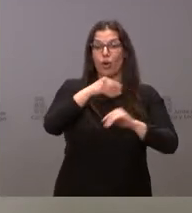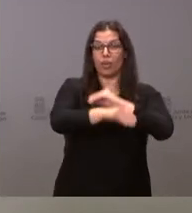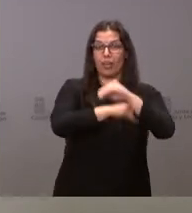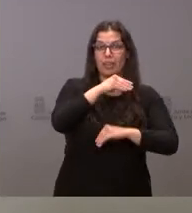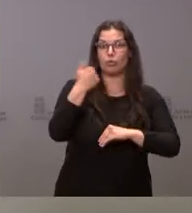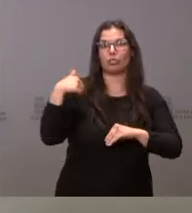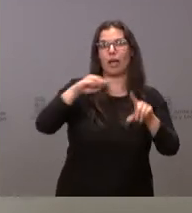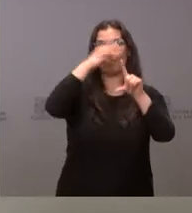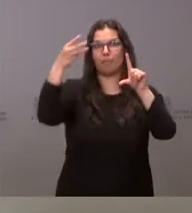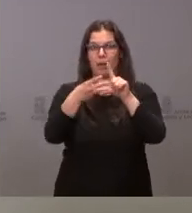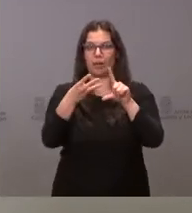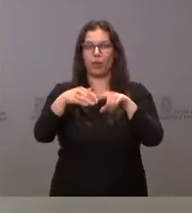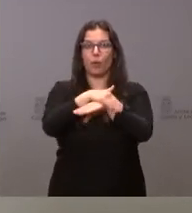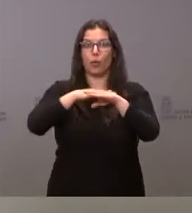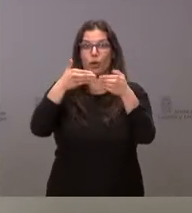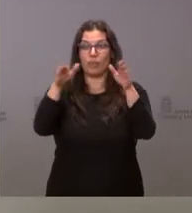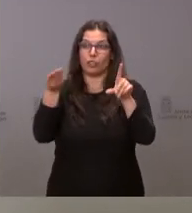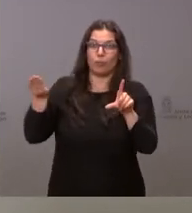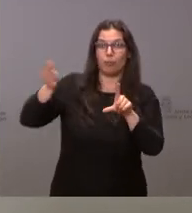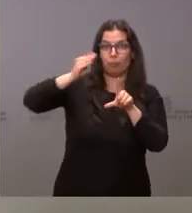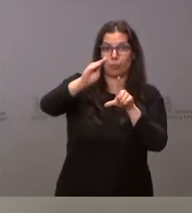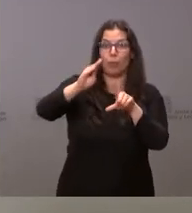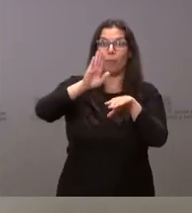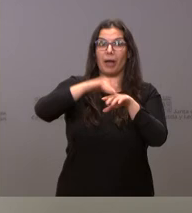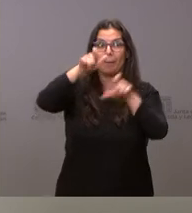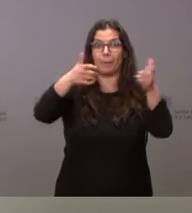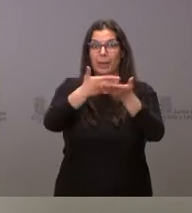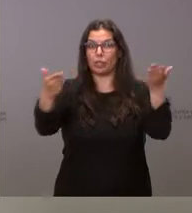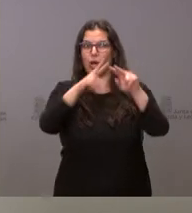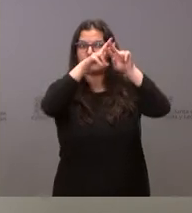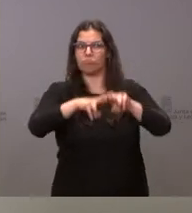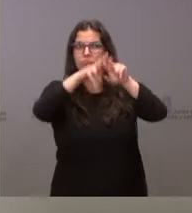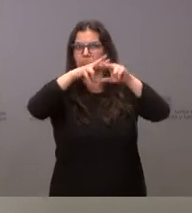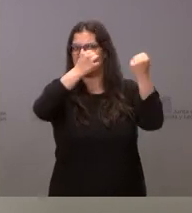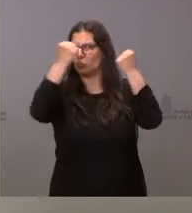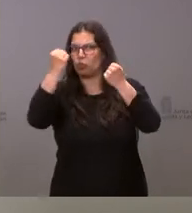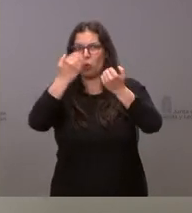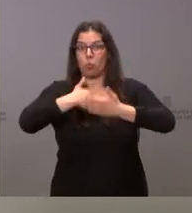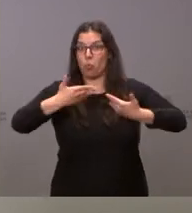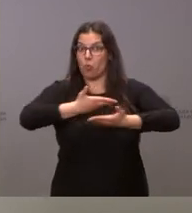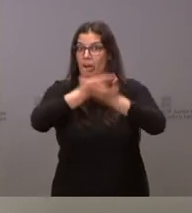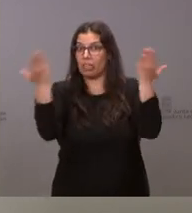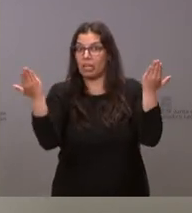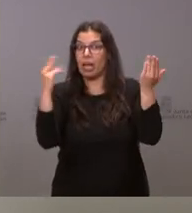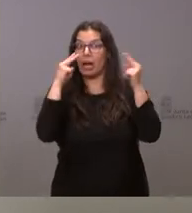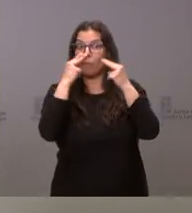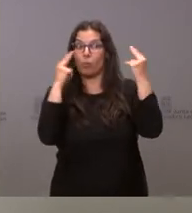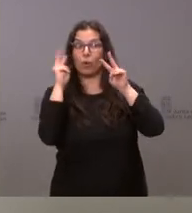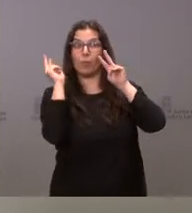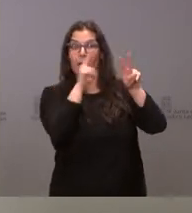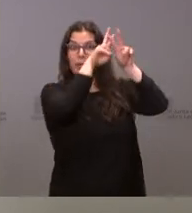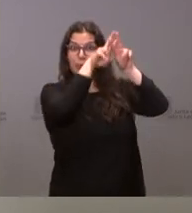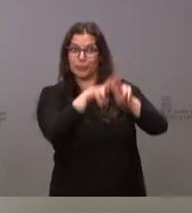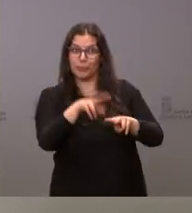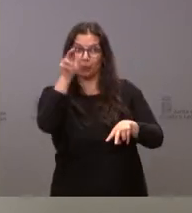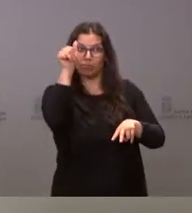publicarlo en el portal de Gobierno Abierto para dar la posibilidad de que cualquier persona, cualquier institución que estime oportuno formular cualquier